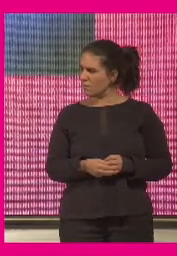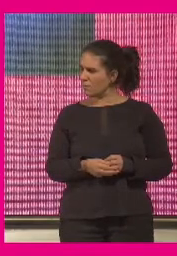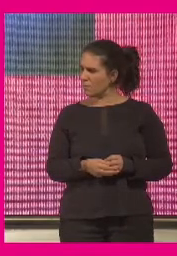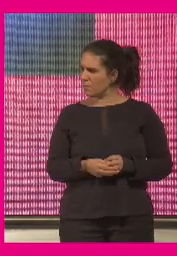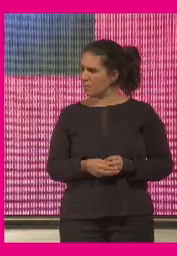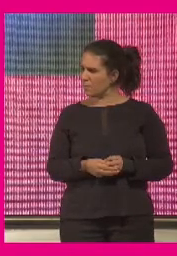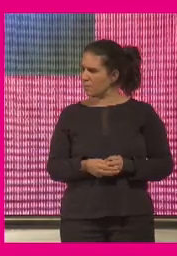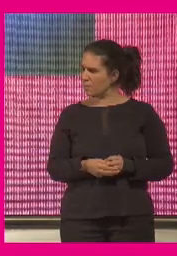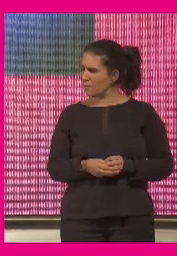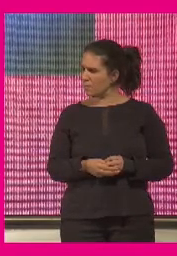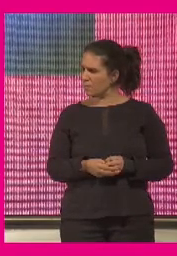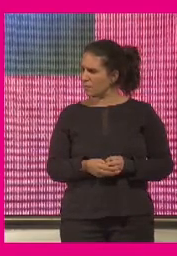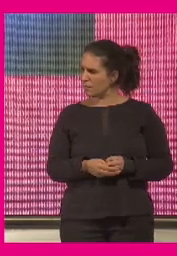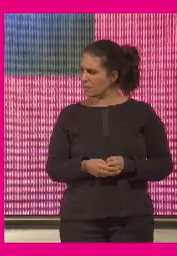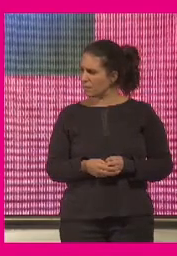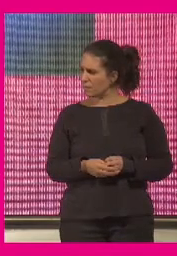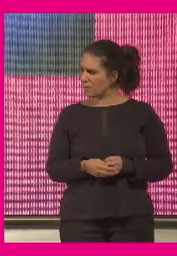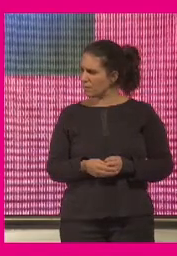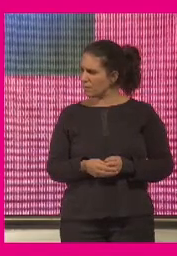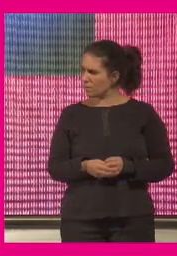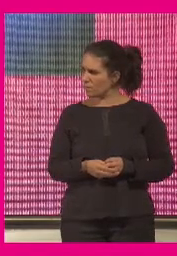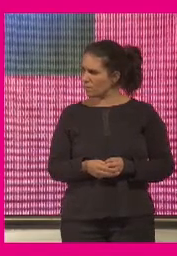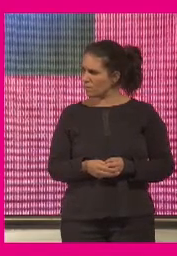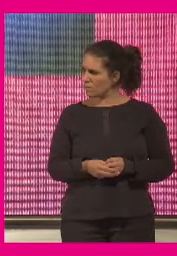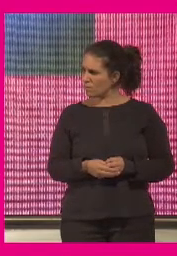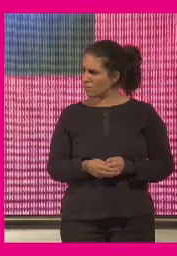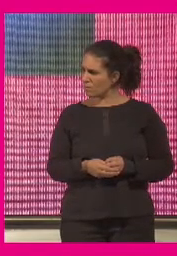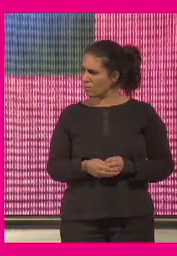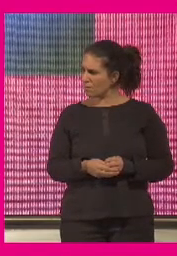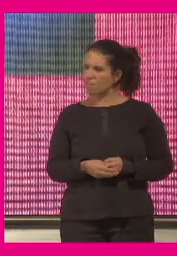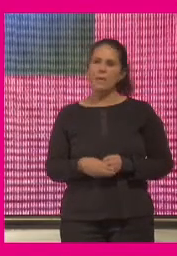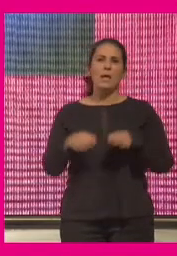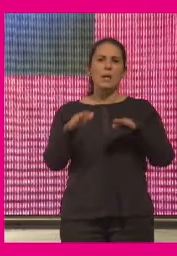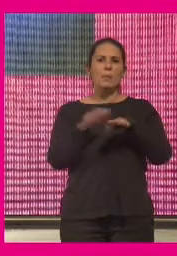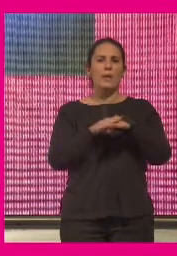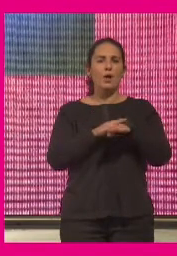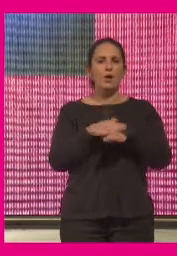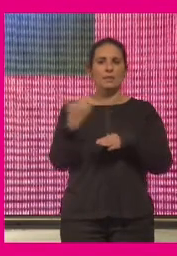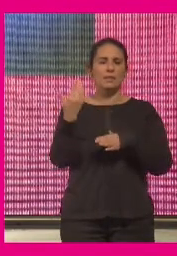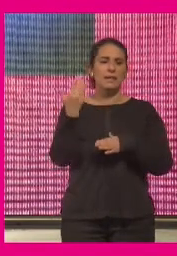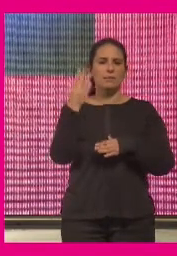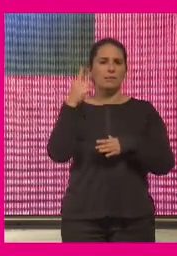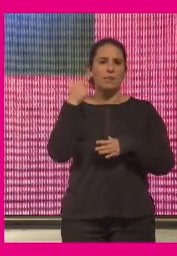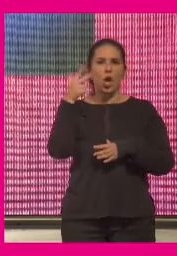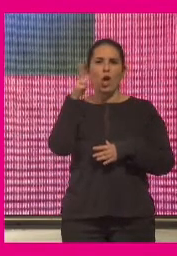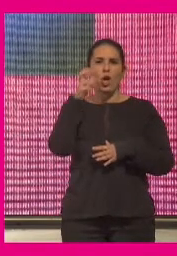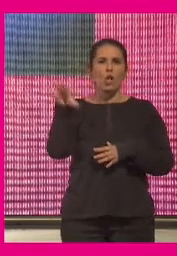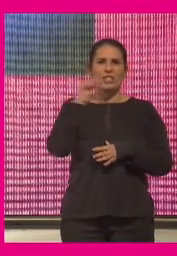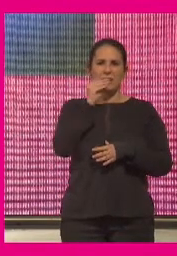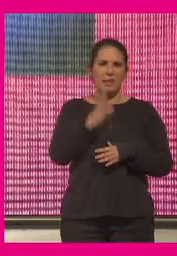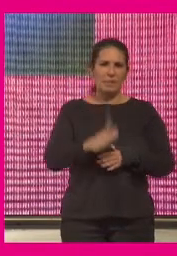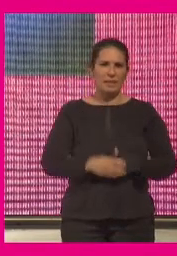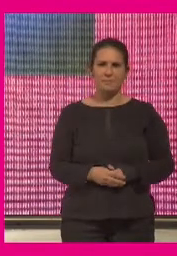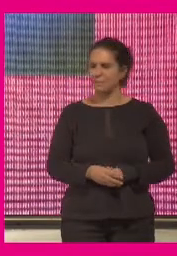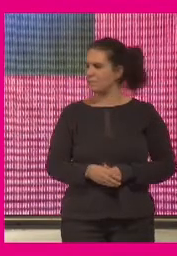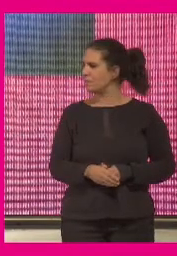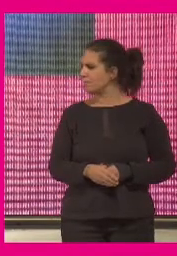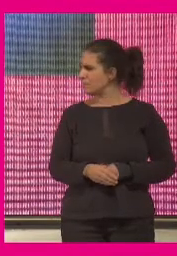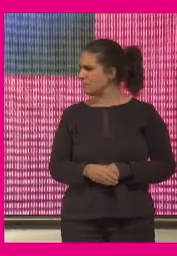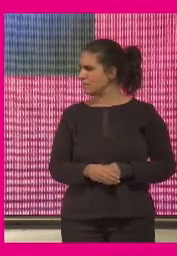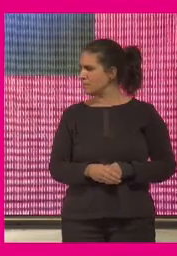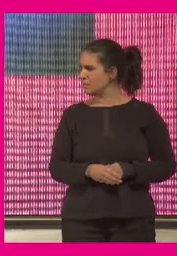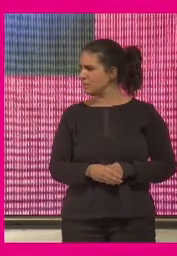las vacunas algunos de los cuales merecerían a lo mejor un insulto o un reproche creo que es mucho mejor trabajar en la línea de